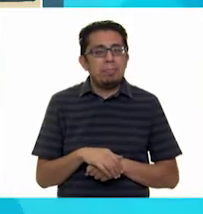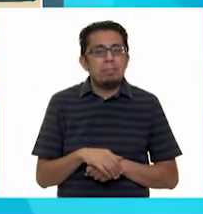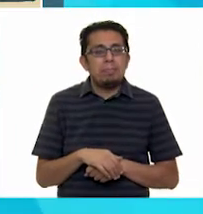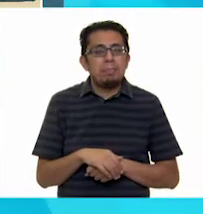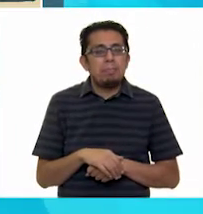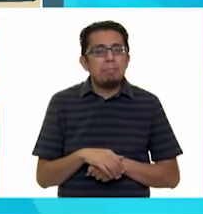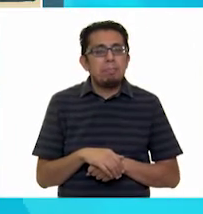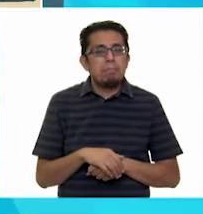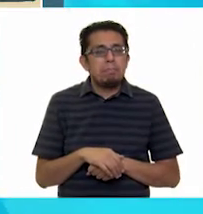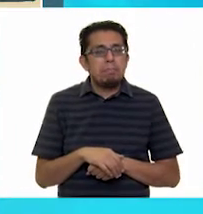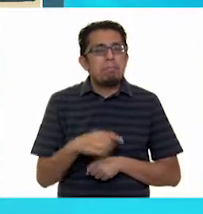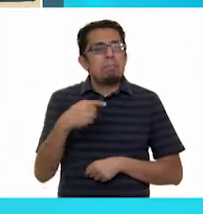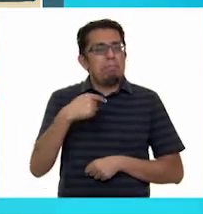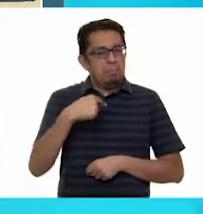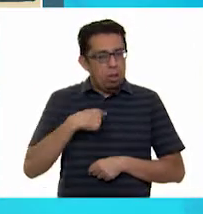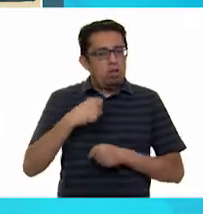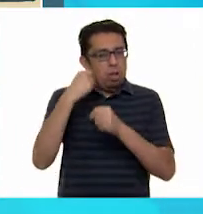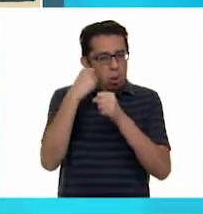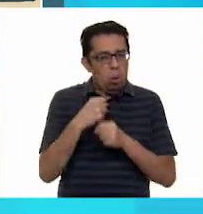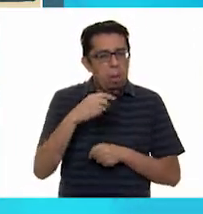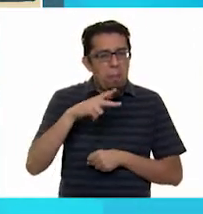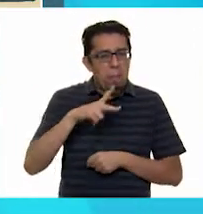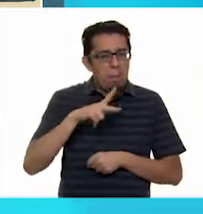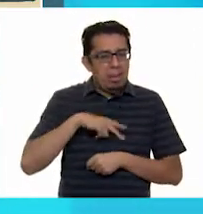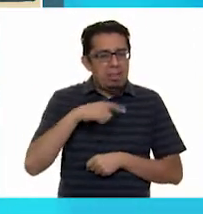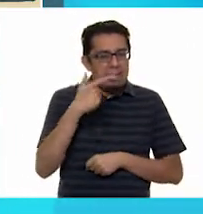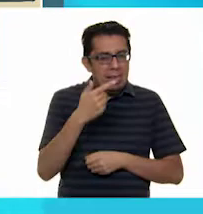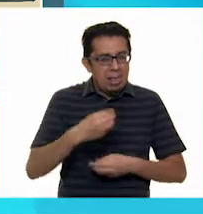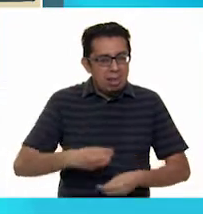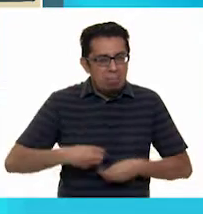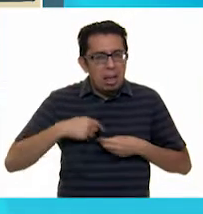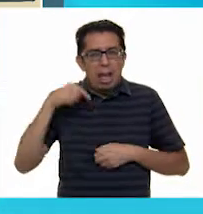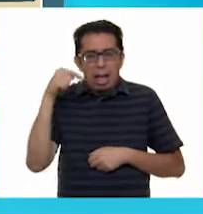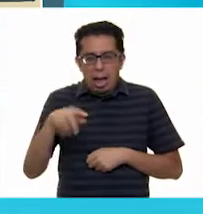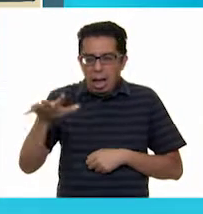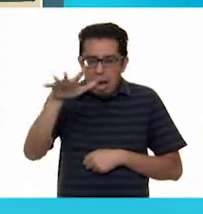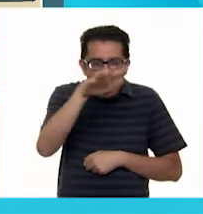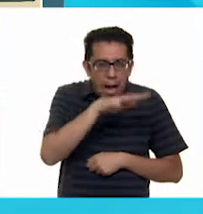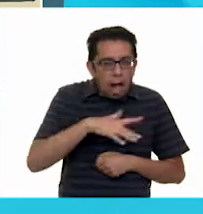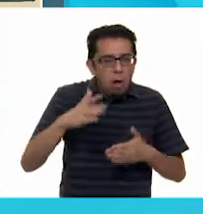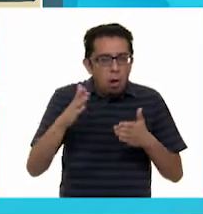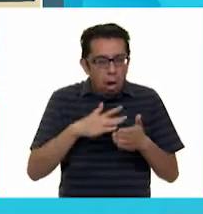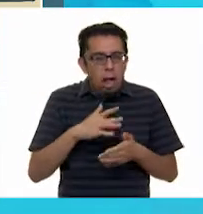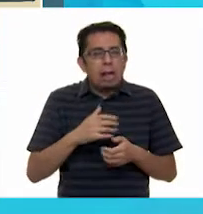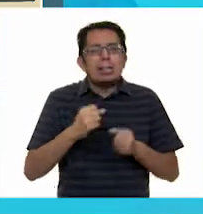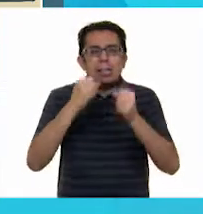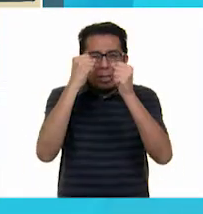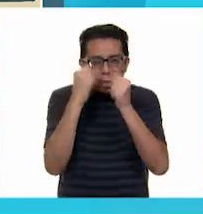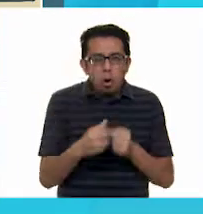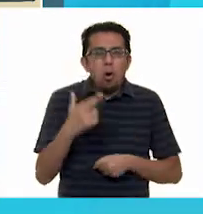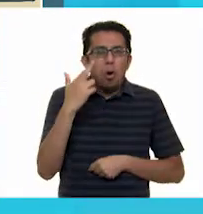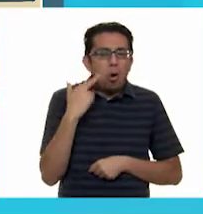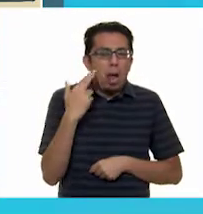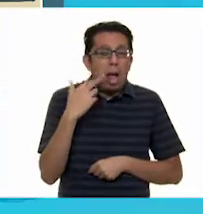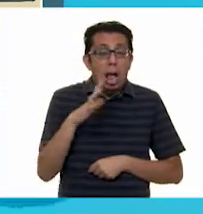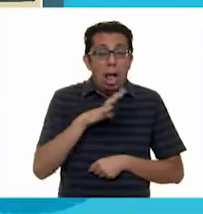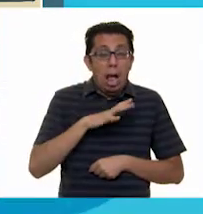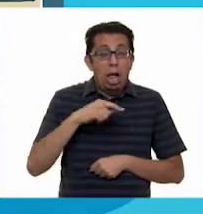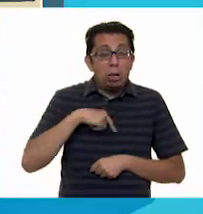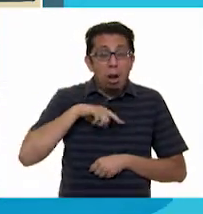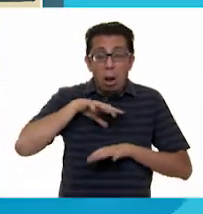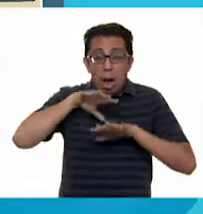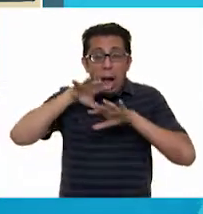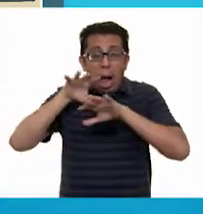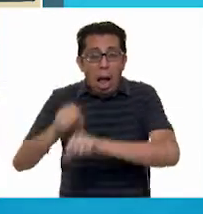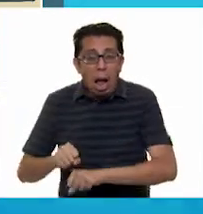Apostaría una de mis siete vidas a que en esta cocina hay ratones. ¡Los atraparé aunque pierda una